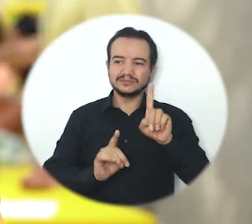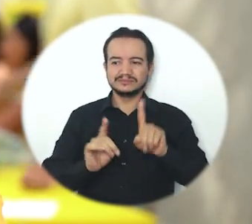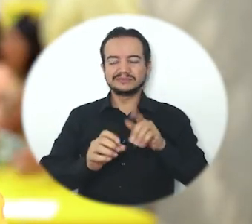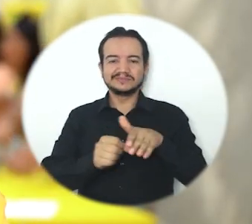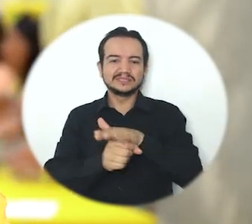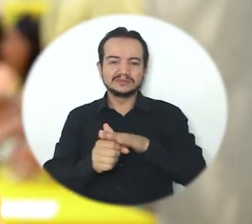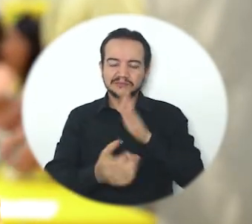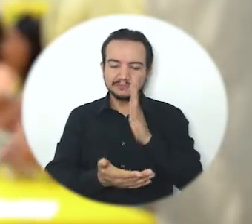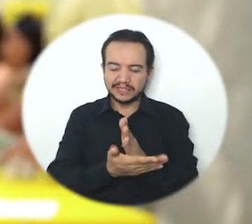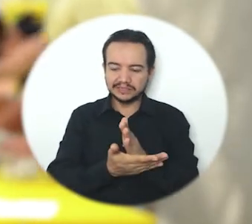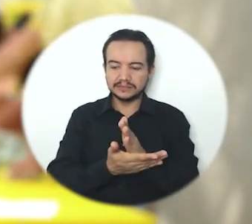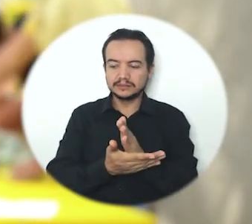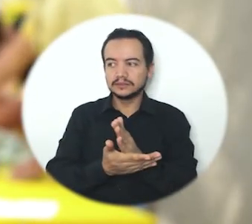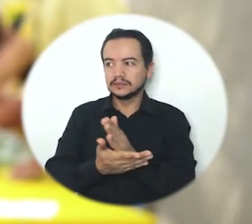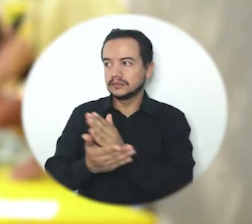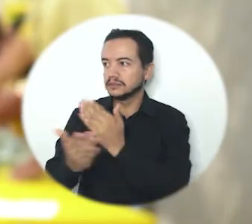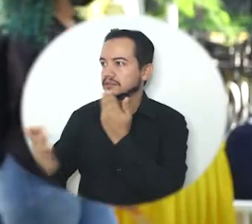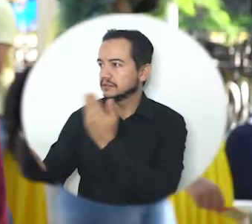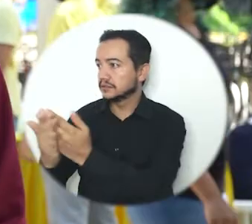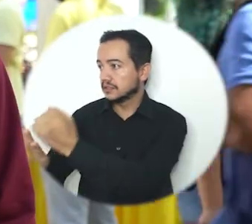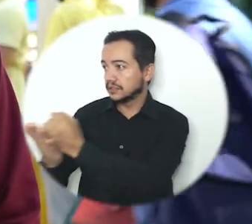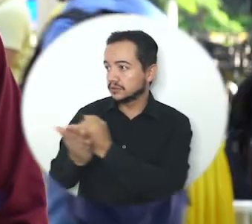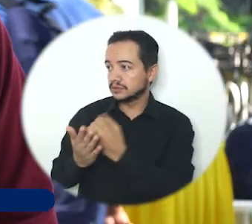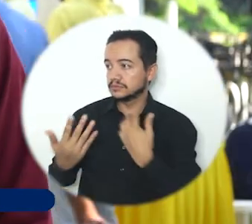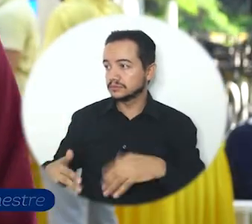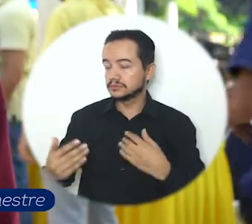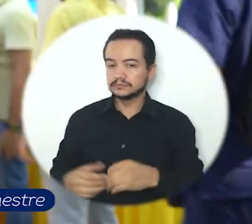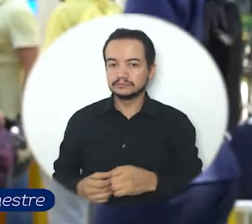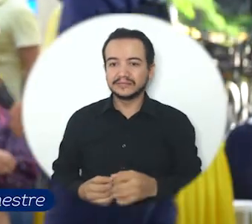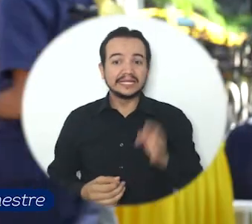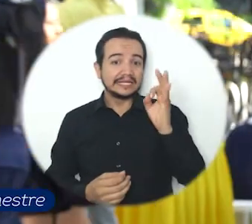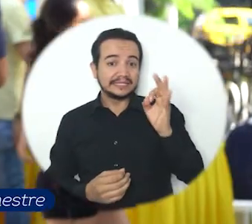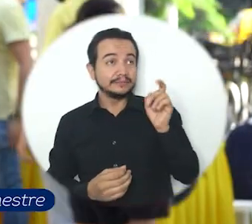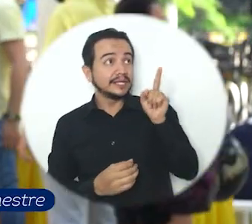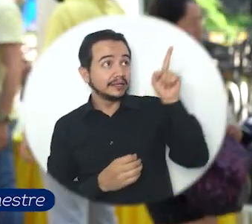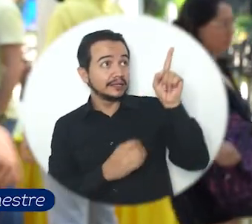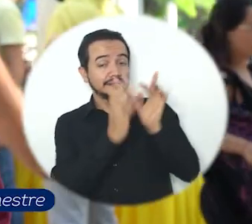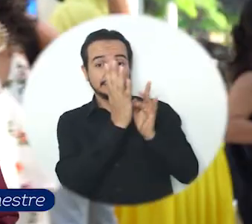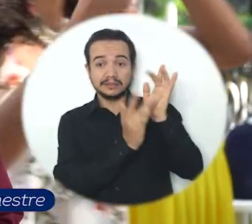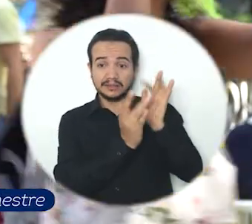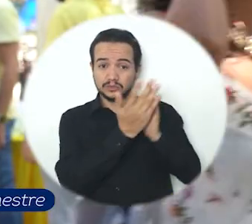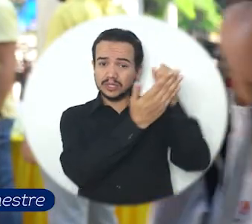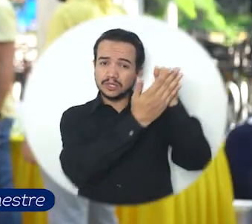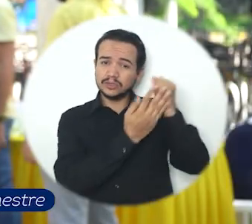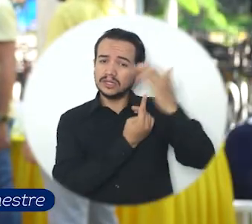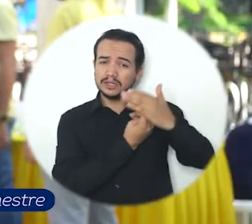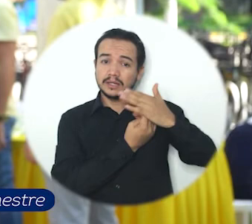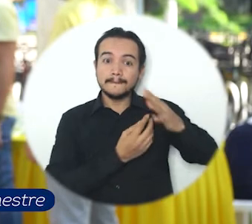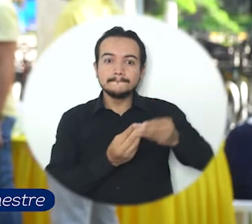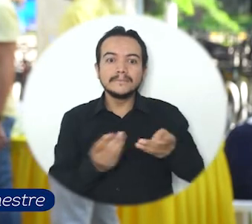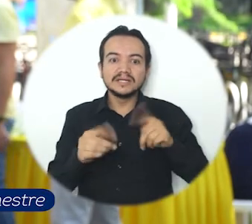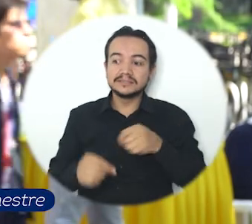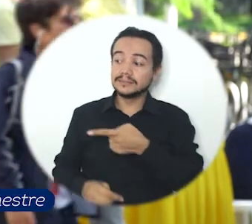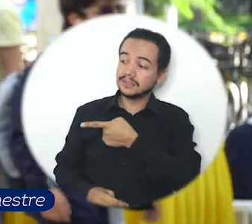momento en que es verdaderamente necesario. Siempre encontraremos una voz de aliento en el Señor y aquí por medio de la universidad también